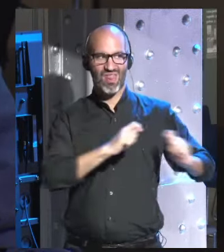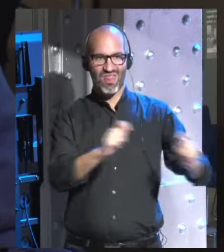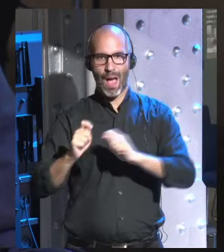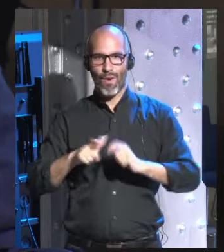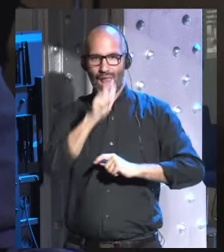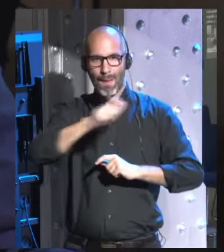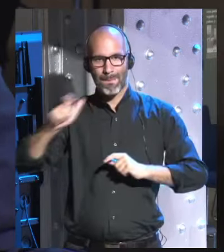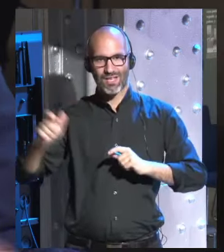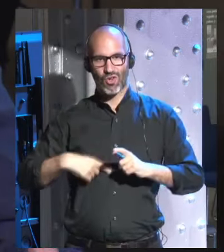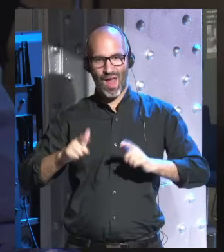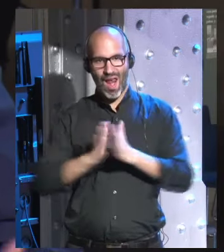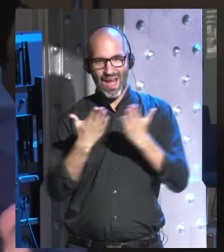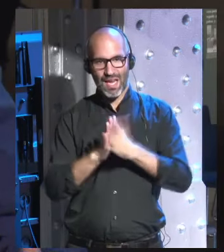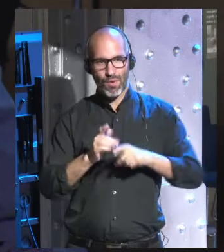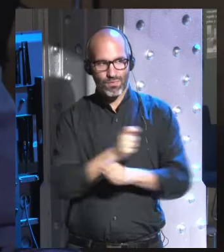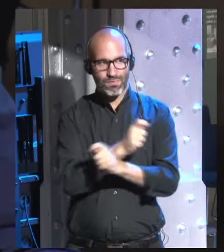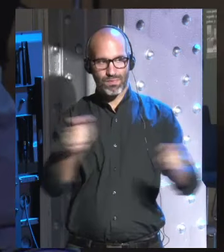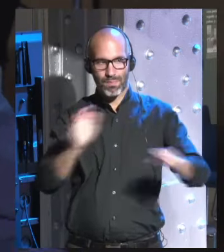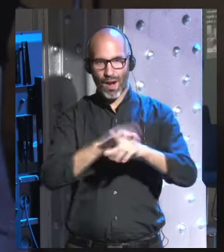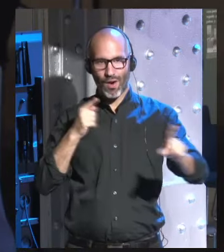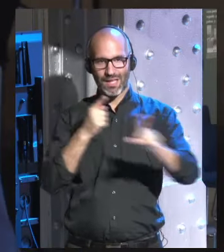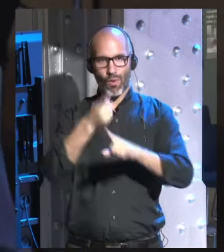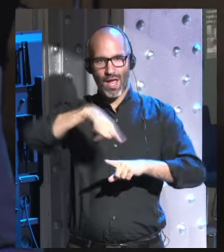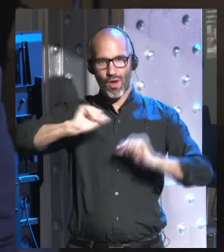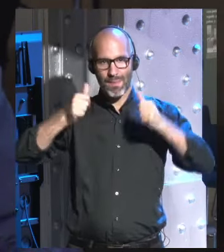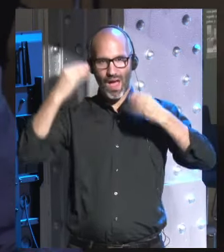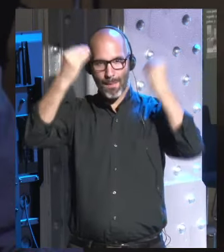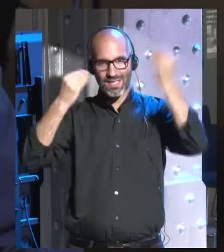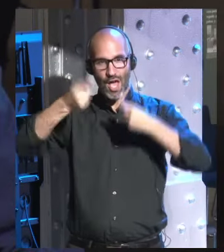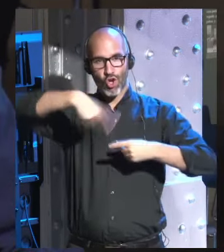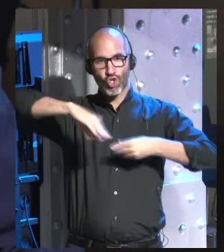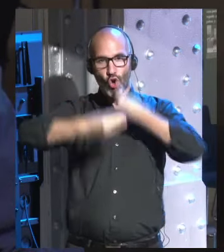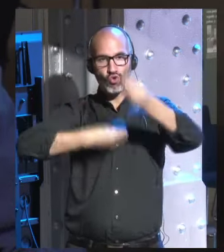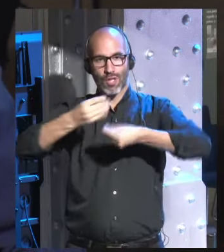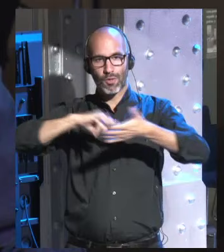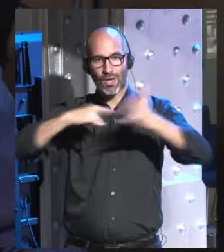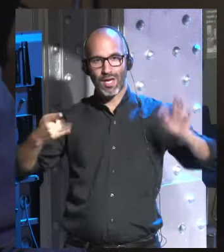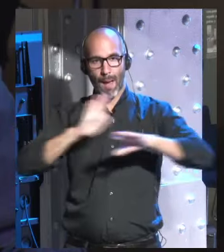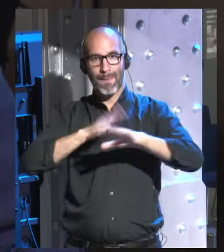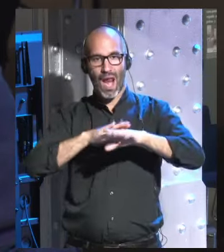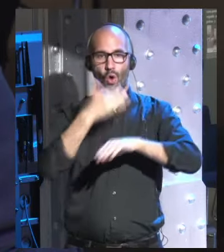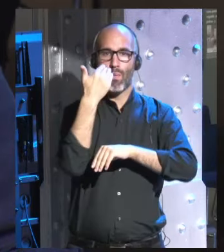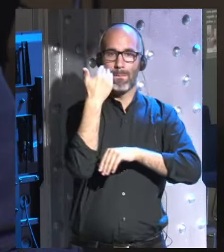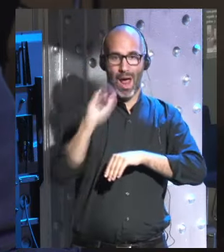posibilidades no se cumplen y de que utilizamos la tecnología para lo bueno y no para lo malo